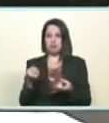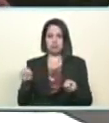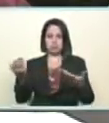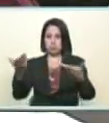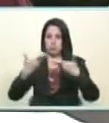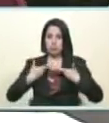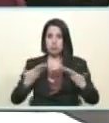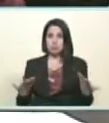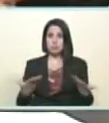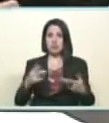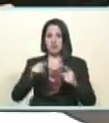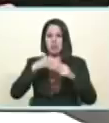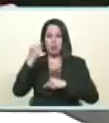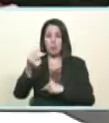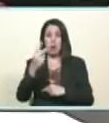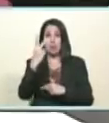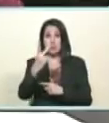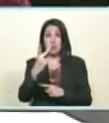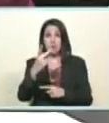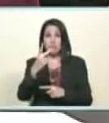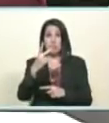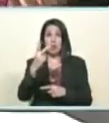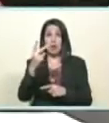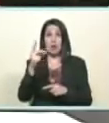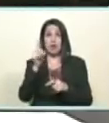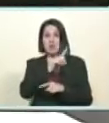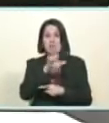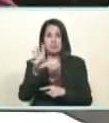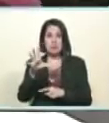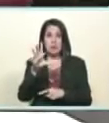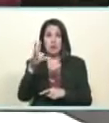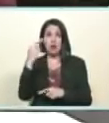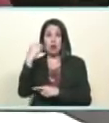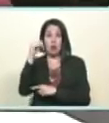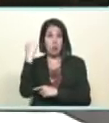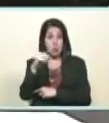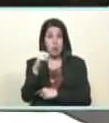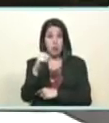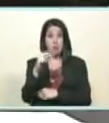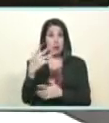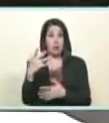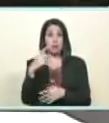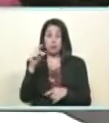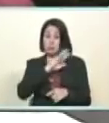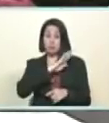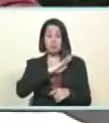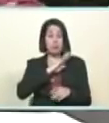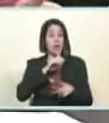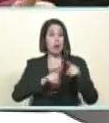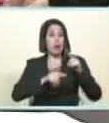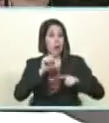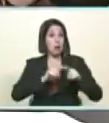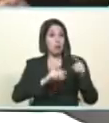después de la segunda quincena de noviembre primera quincena de diciembre el CLAP navideño para que usted tenga esas cosas